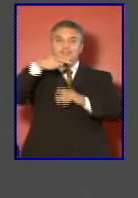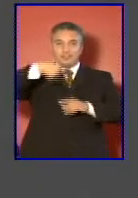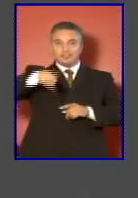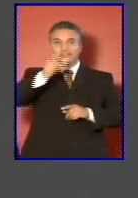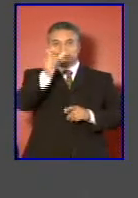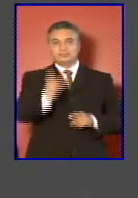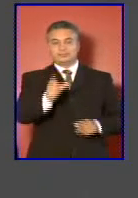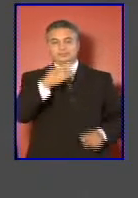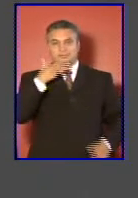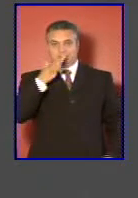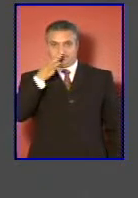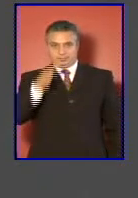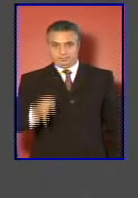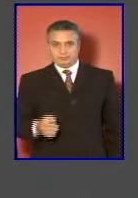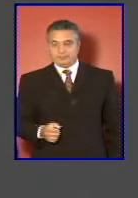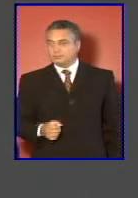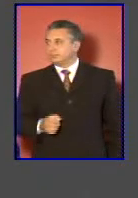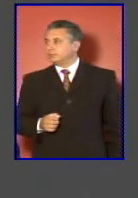Ledantec.